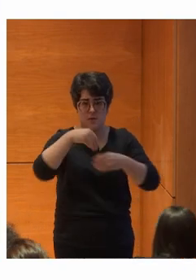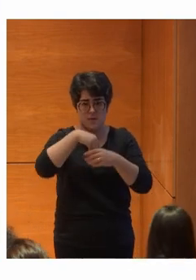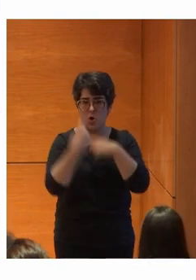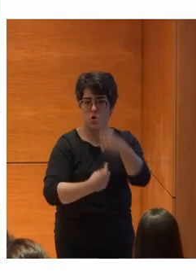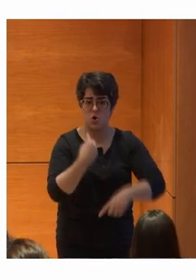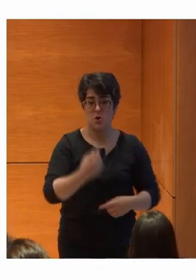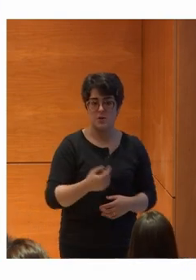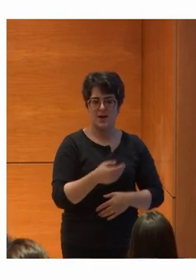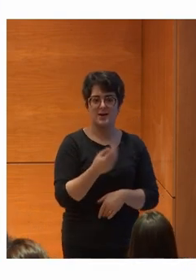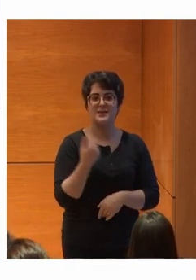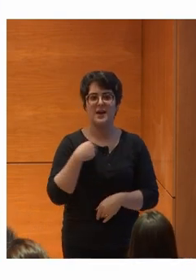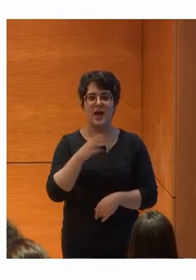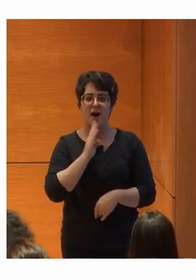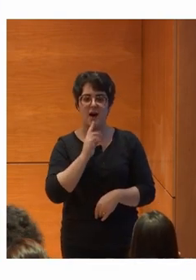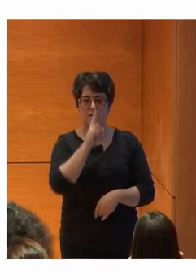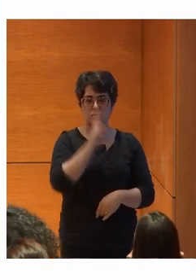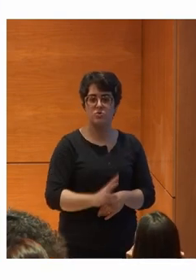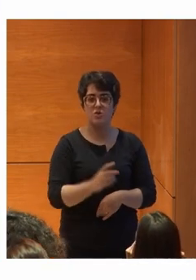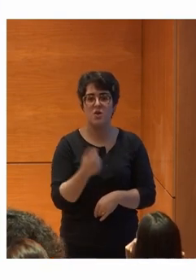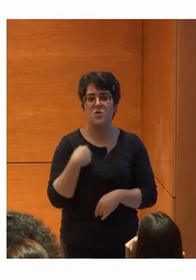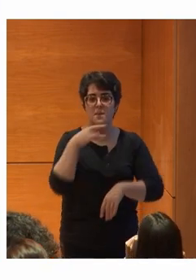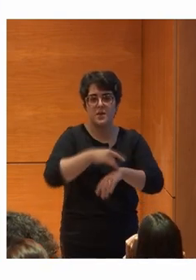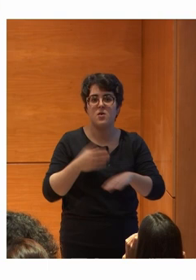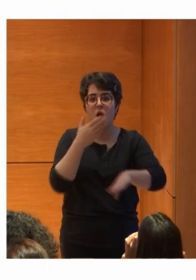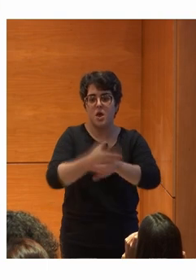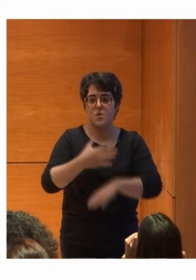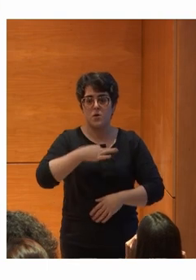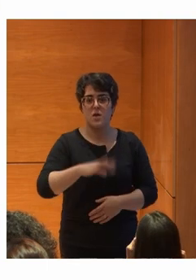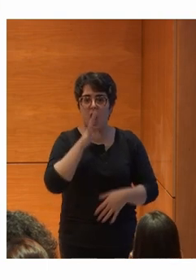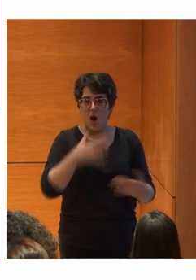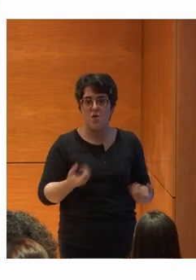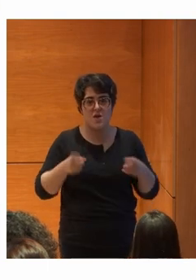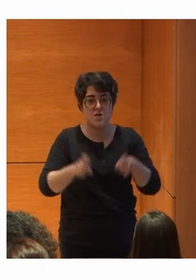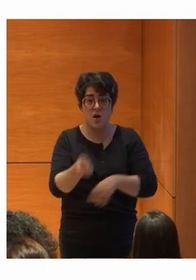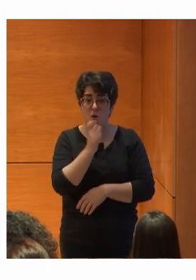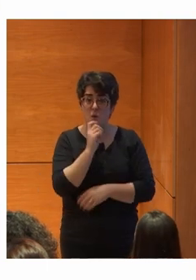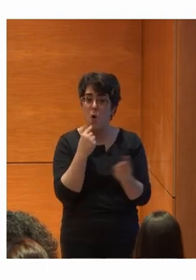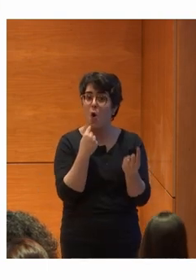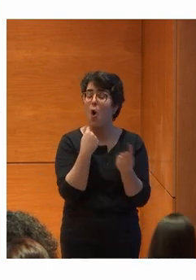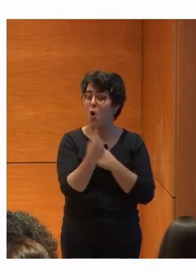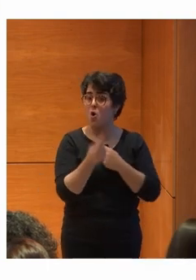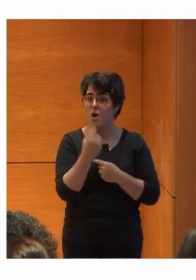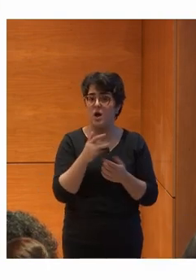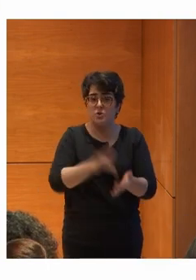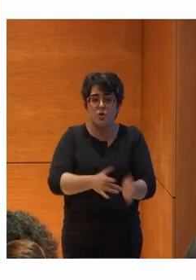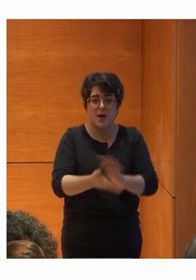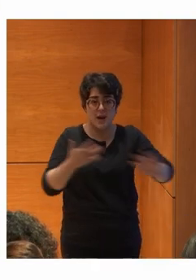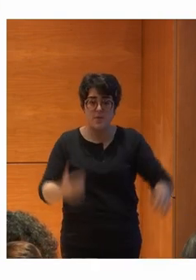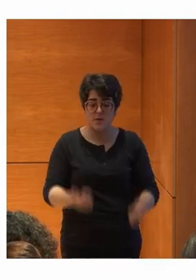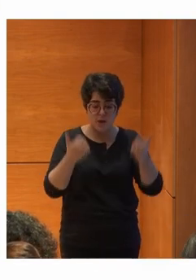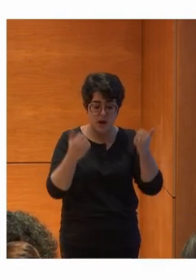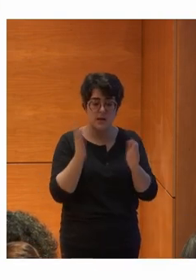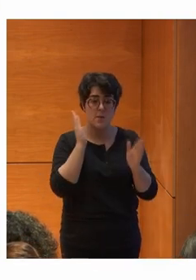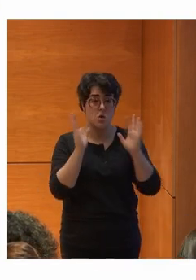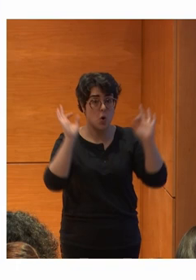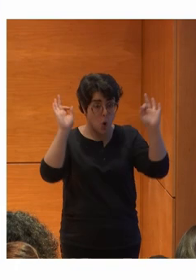Lo que os comentaba antes Hace dos años Podías ir al médico Ahora Tienes que pedir la cita online Es decir Y esto cada vez va más rápido Llegará un momento En el que